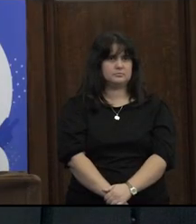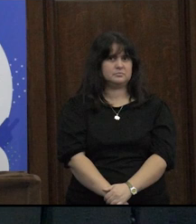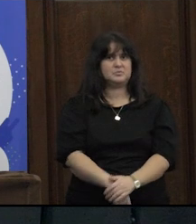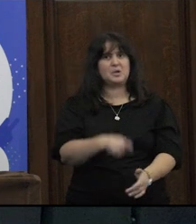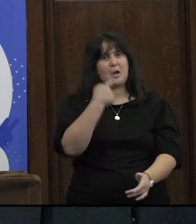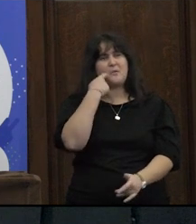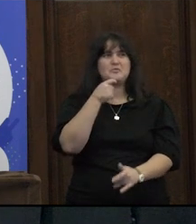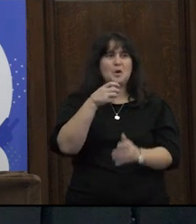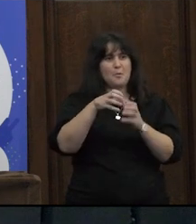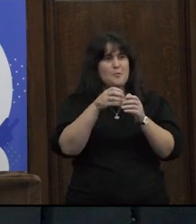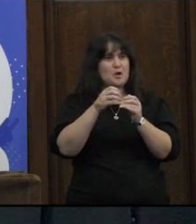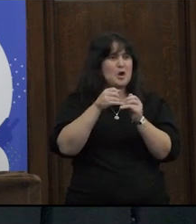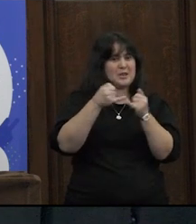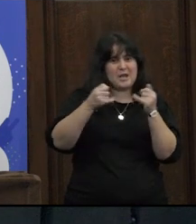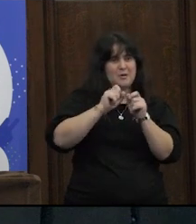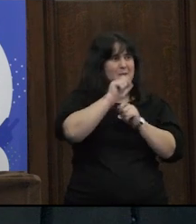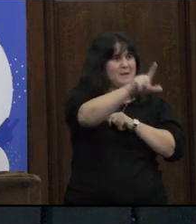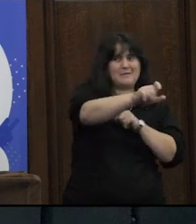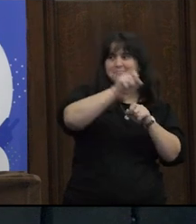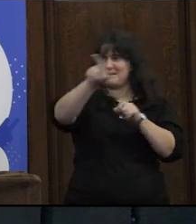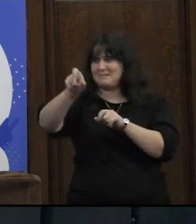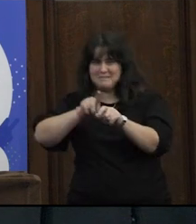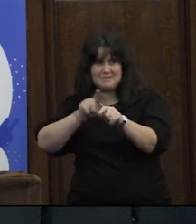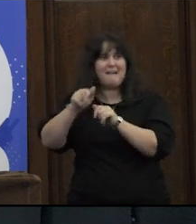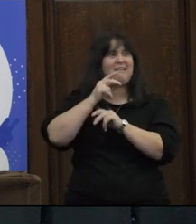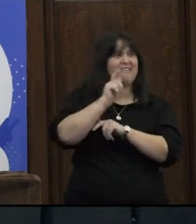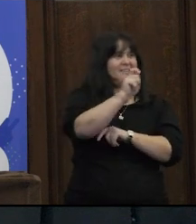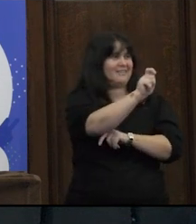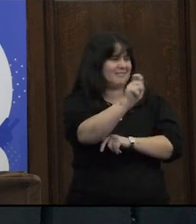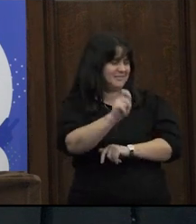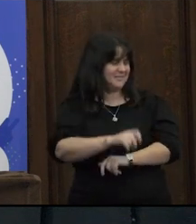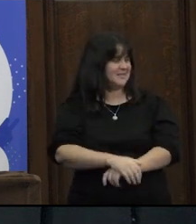pelota de hino que huele y hay que dejar de acá